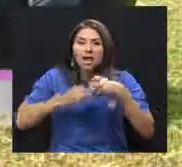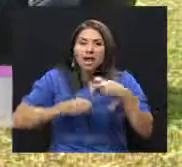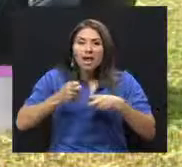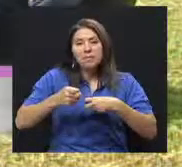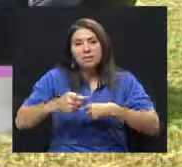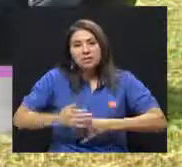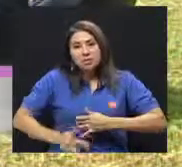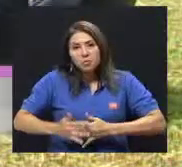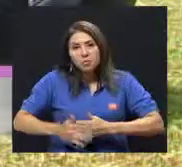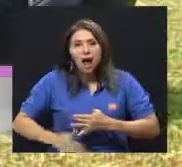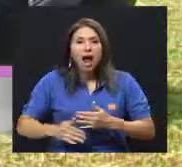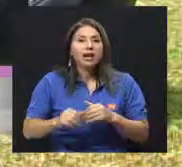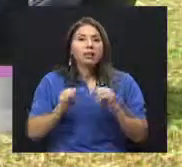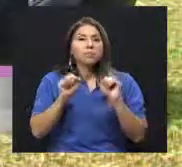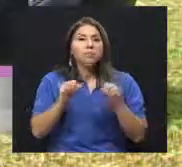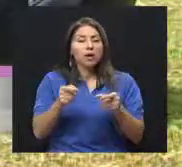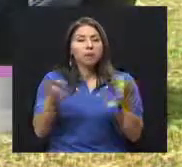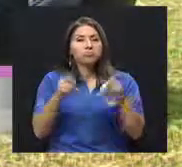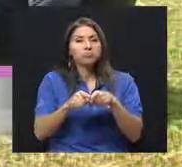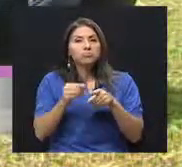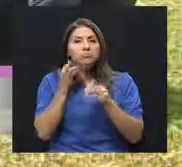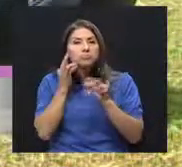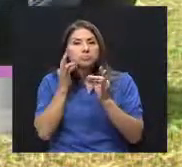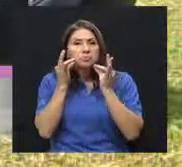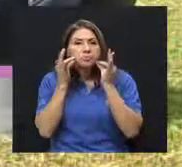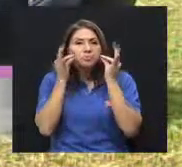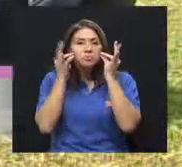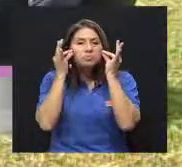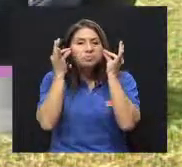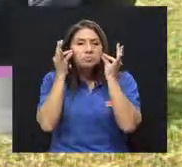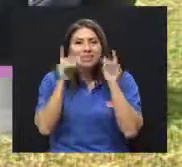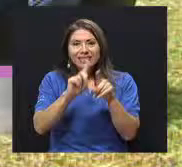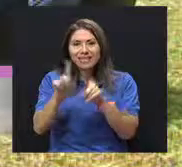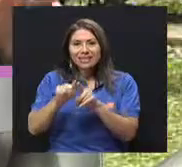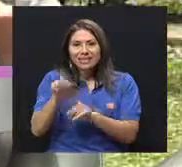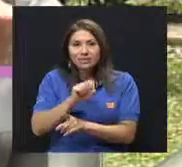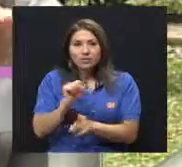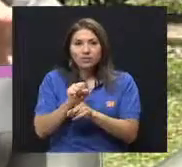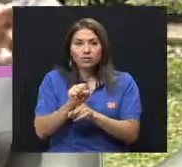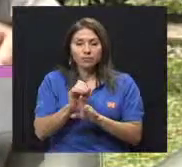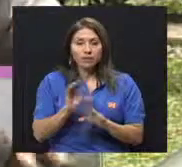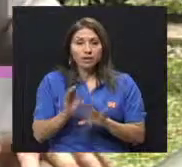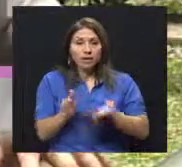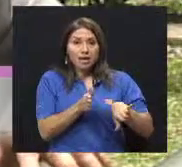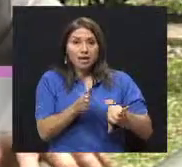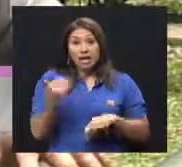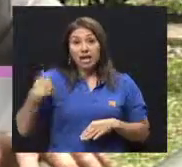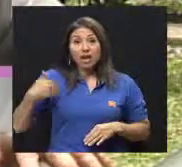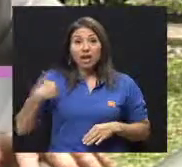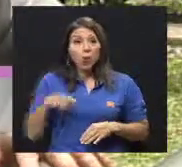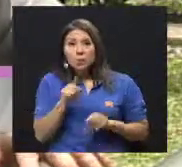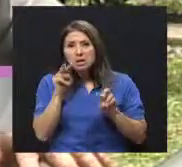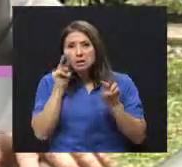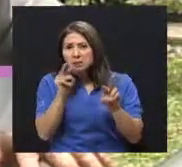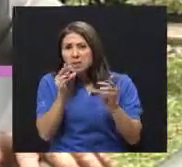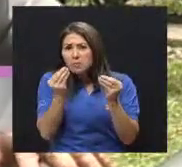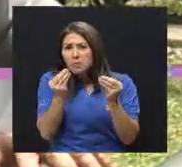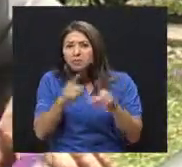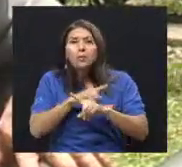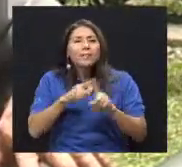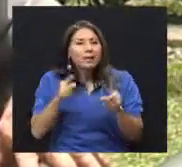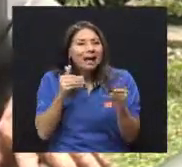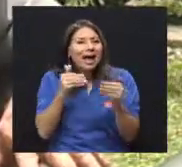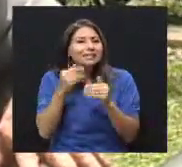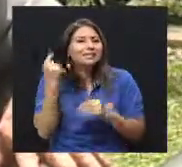acné, algo de vellitos, por otro lado. Y en el hombre es menos manifiesto, pero sí clásicamente